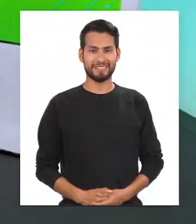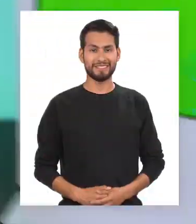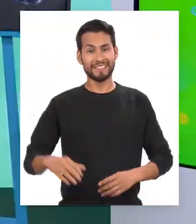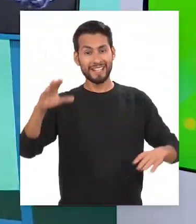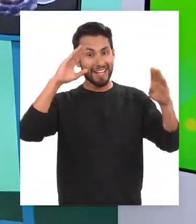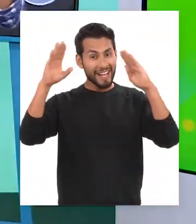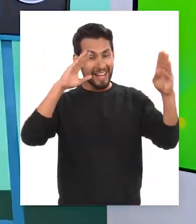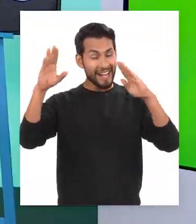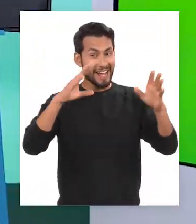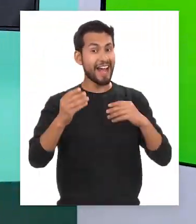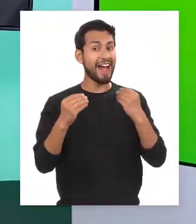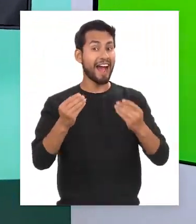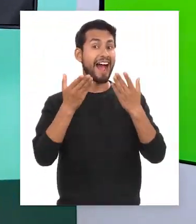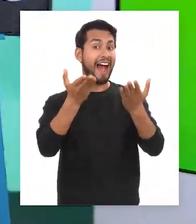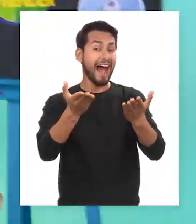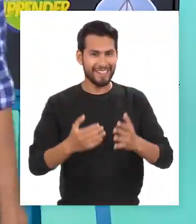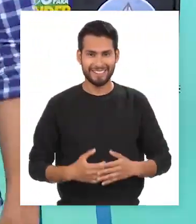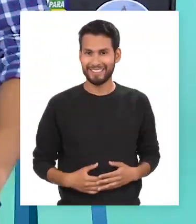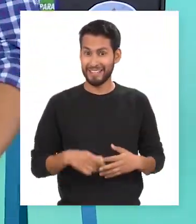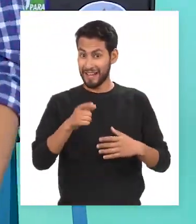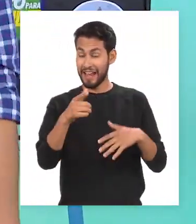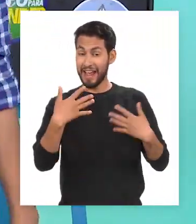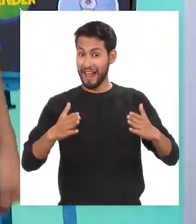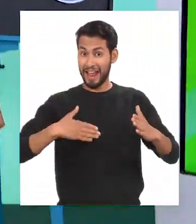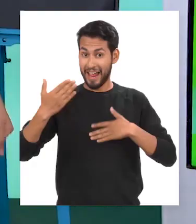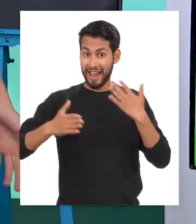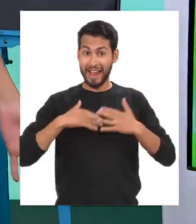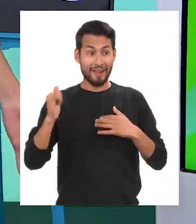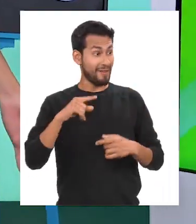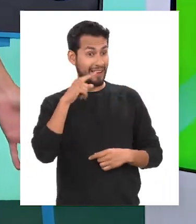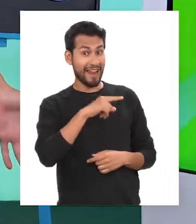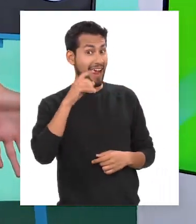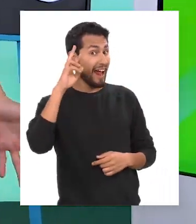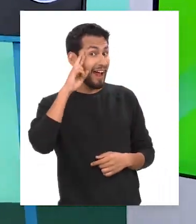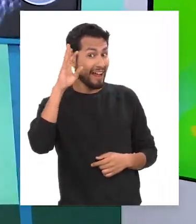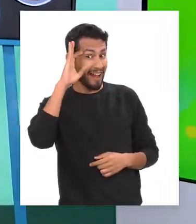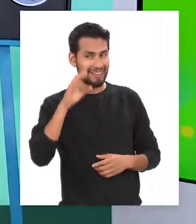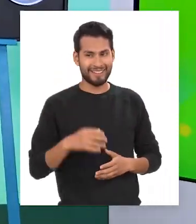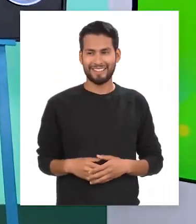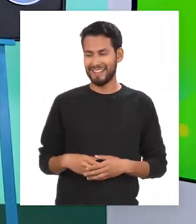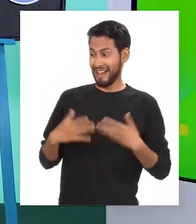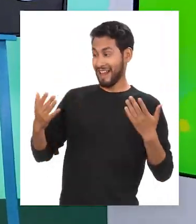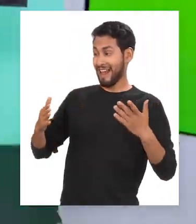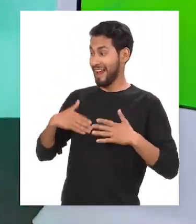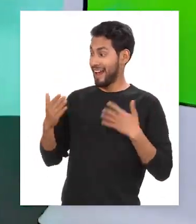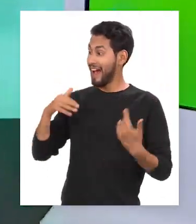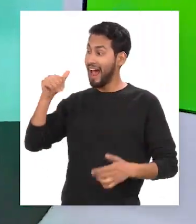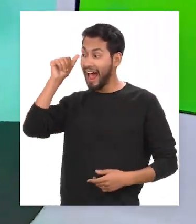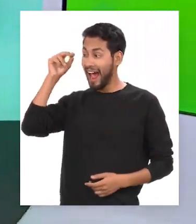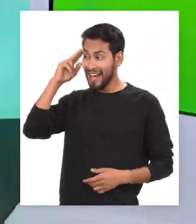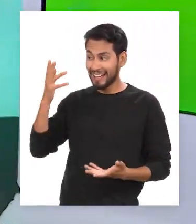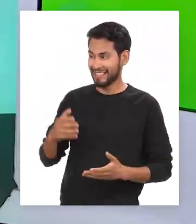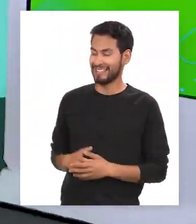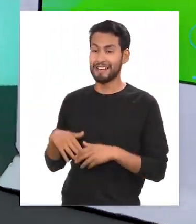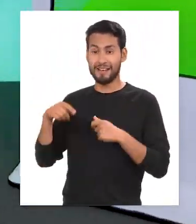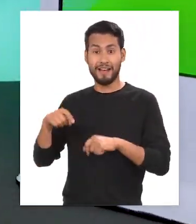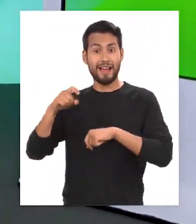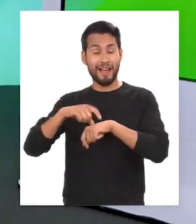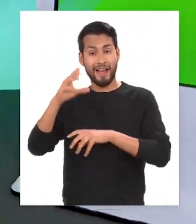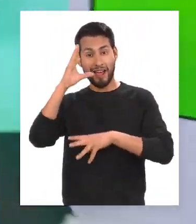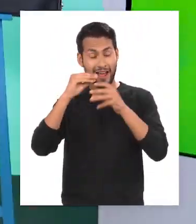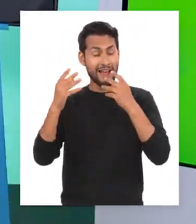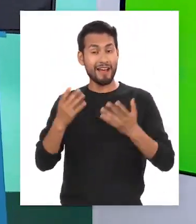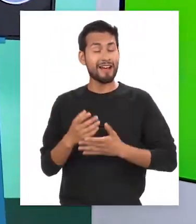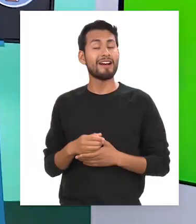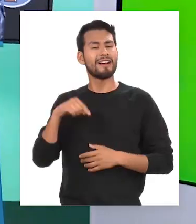¡Hola, hola, hola! ¿Cómo están chicos? ¿Están igual de felices que Rafael? ¡Claro! ¡Qué emoción Ángel! Comencemos una nueva edición de Tiempo para